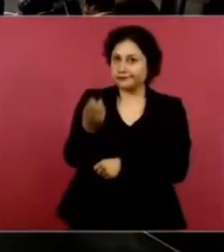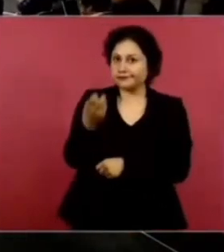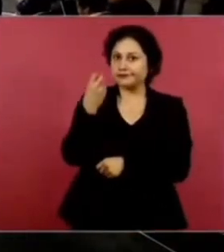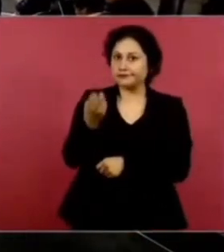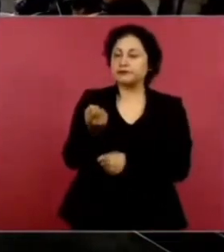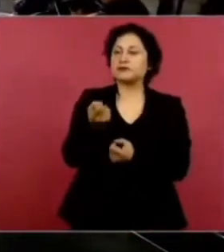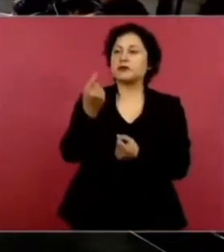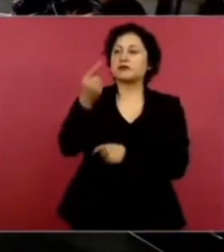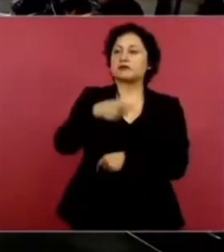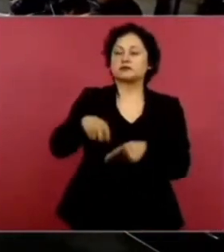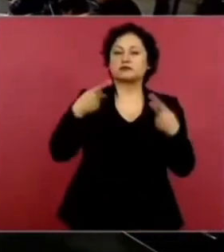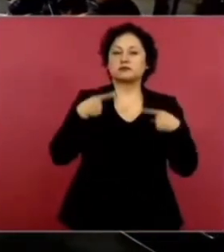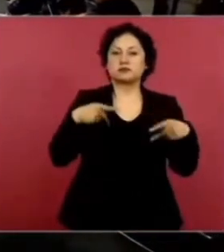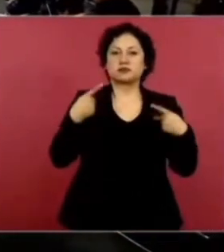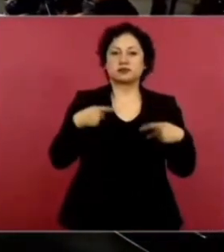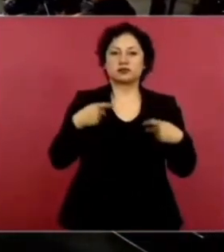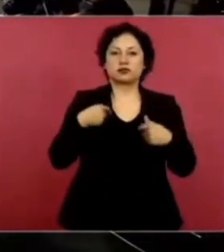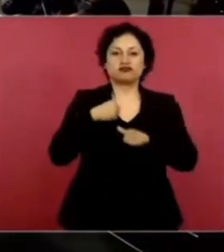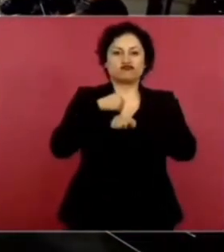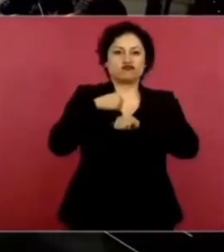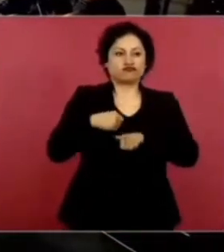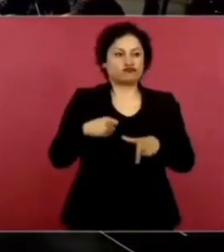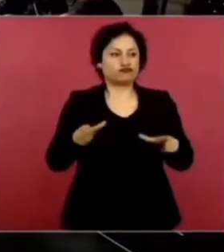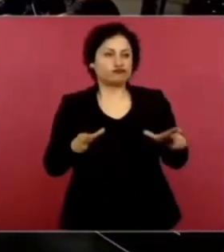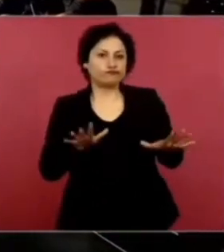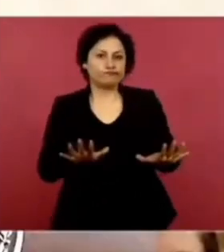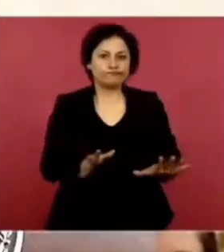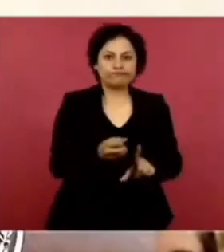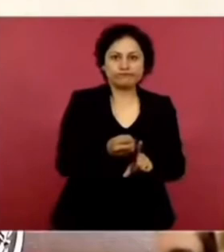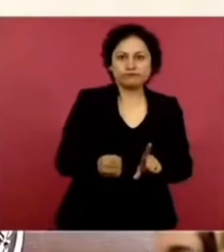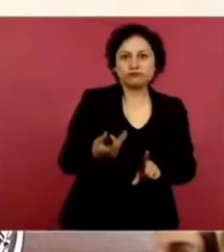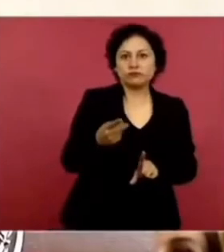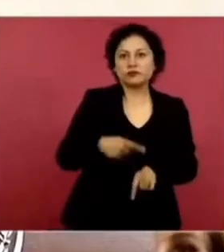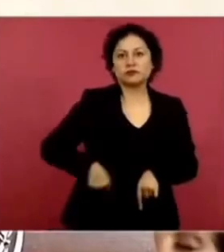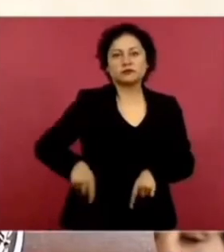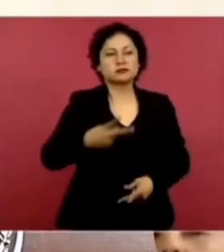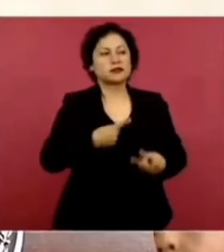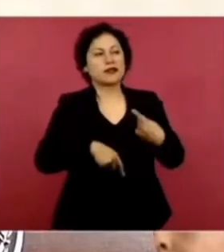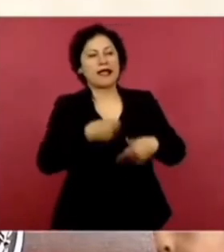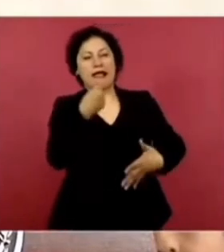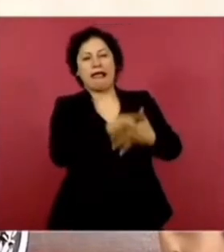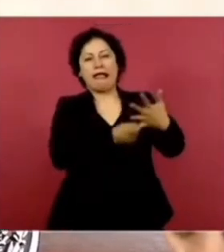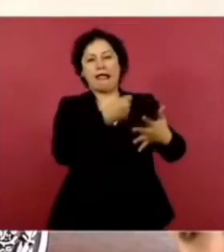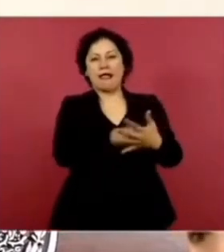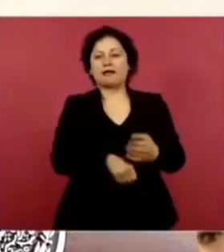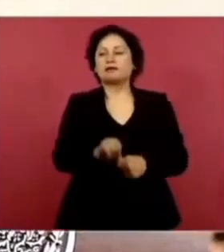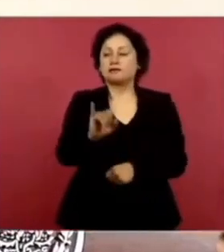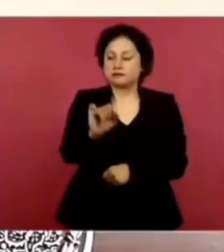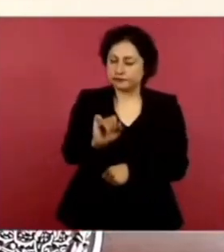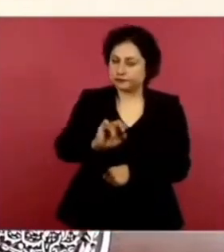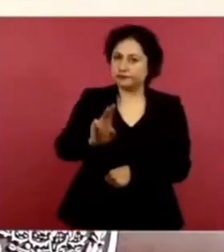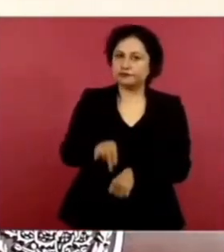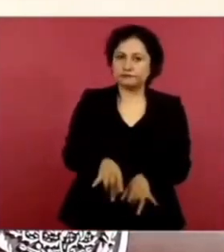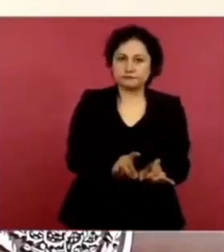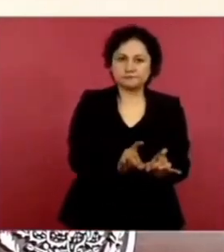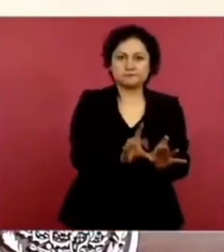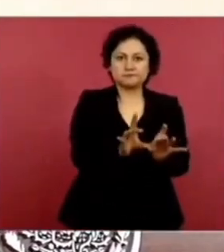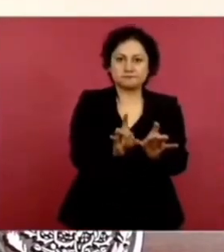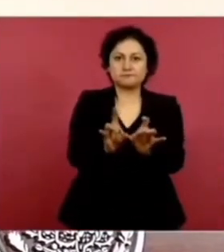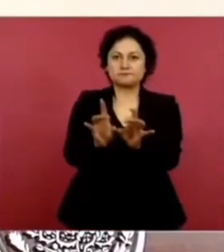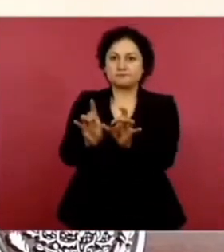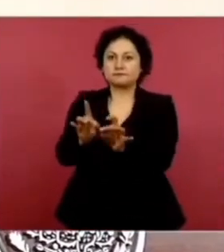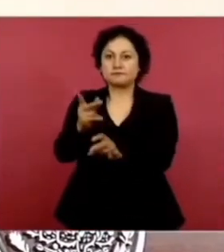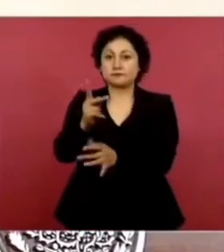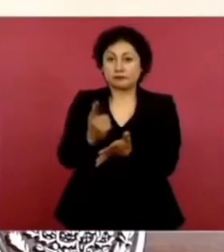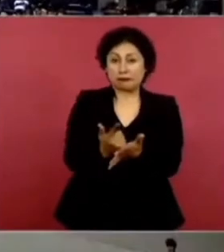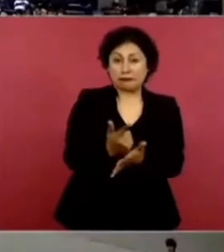tratan de darles orden y han dado por tasas. Pero sí, sí, hay incidentes, pero no pasa a